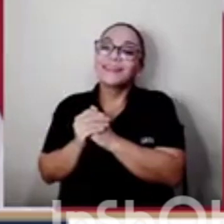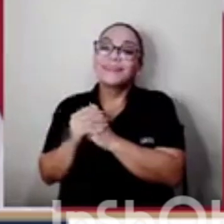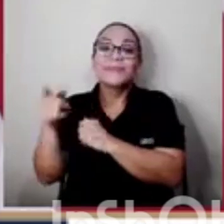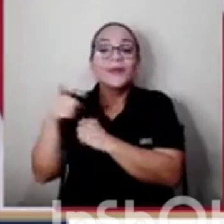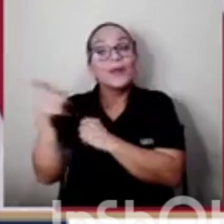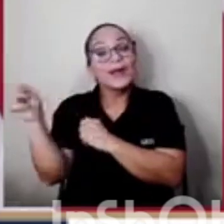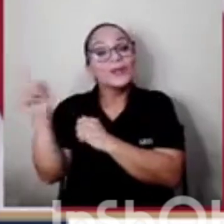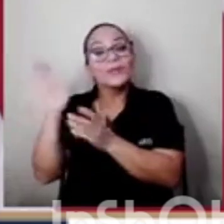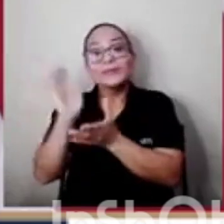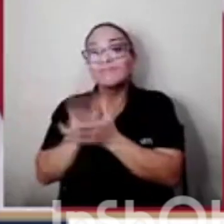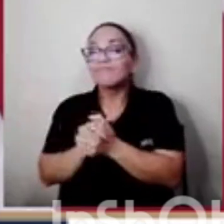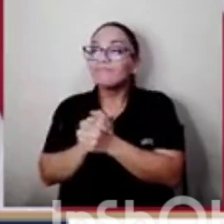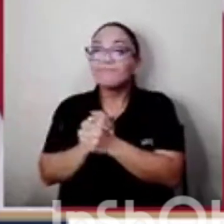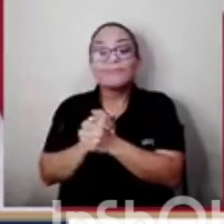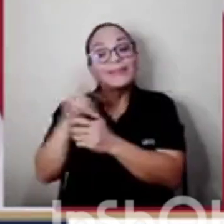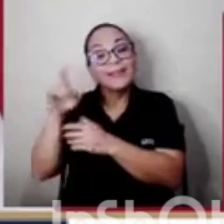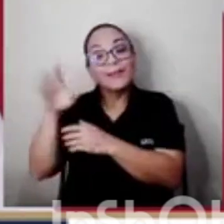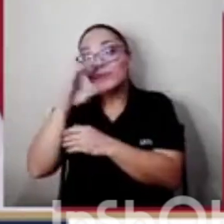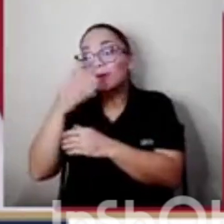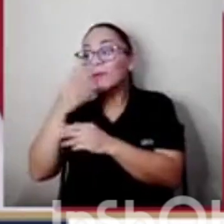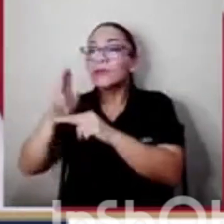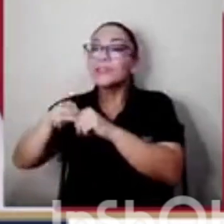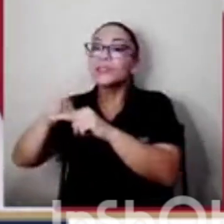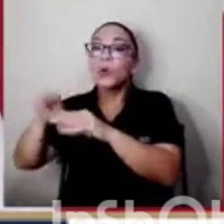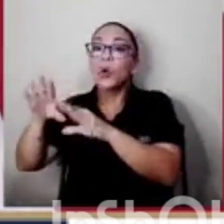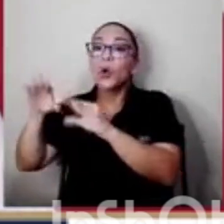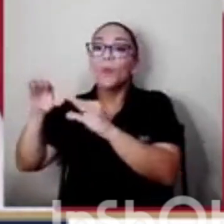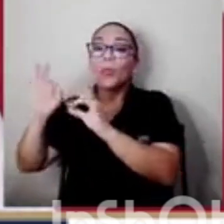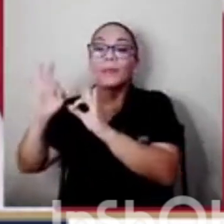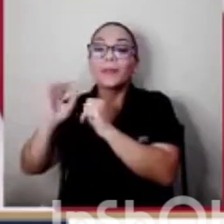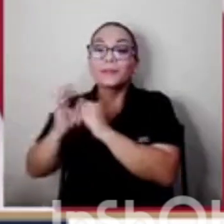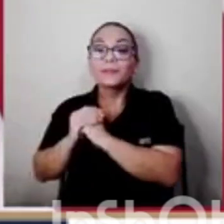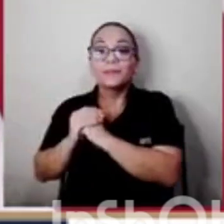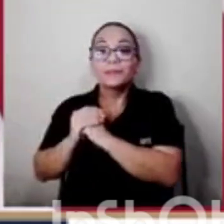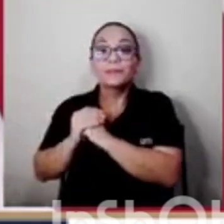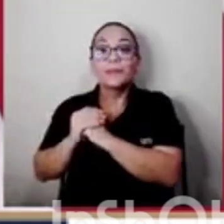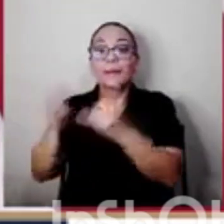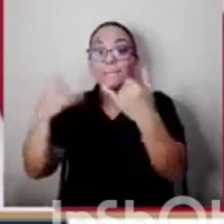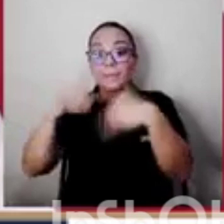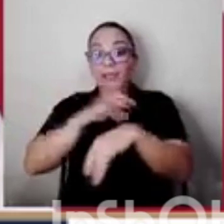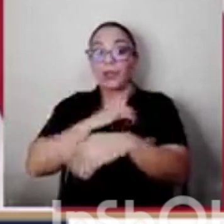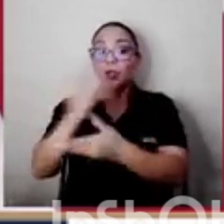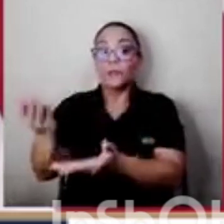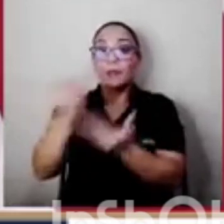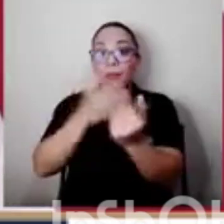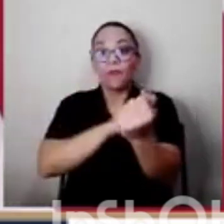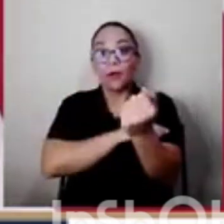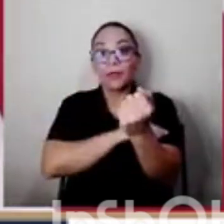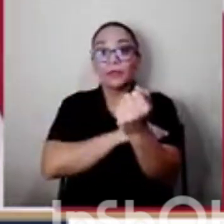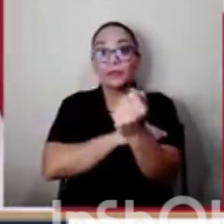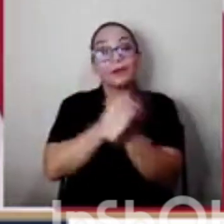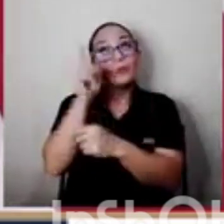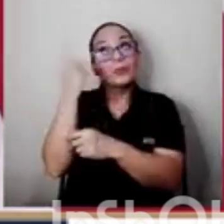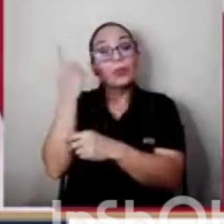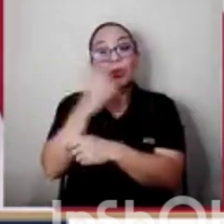bien cómodo, porque mientras Dios me dé fuerza, Él es el único que me puede sacar de esta,